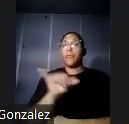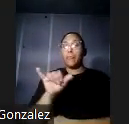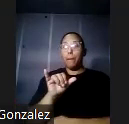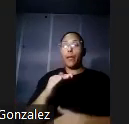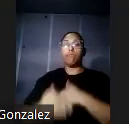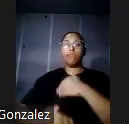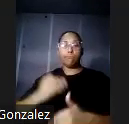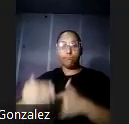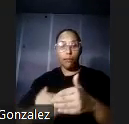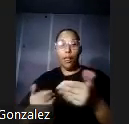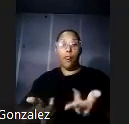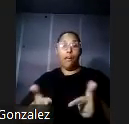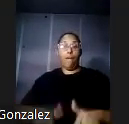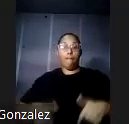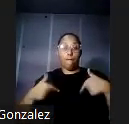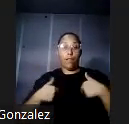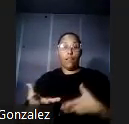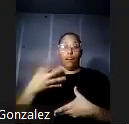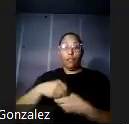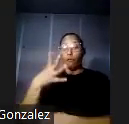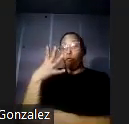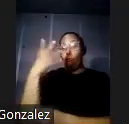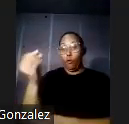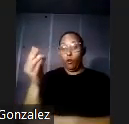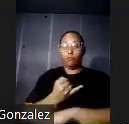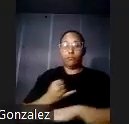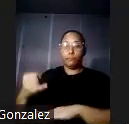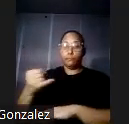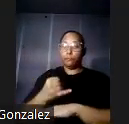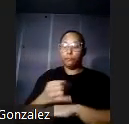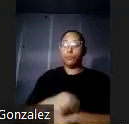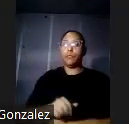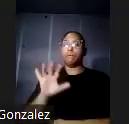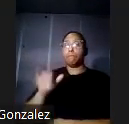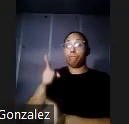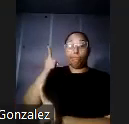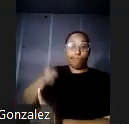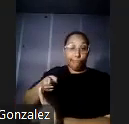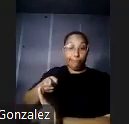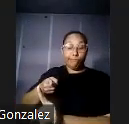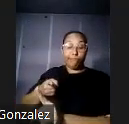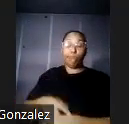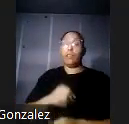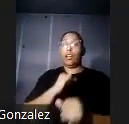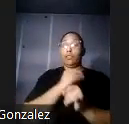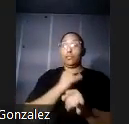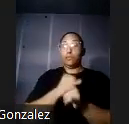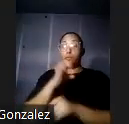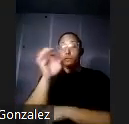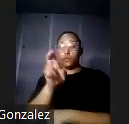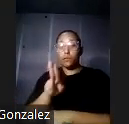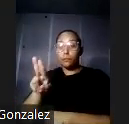dentro y fuera de la isla. Doctor Ashford fue médico del Ejército de los Estados Unidos, miembro de la clase médica